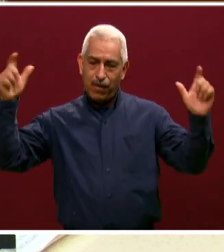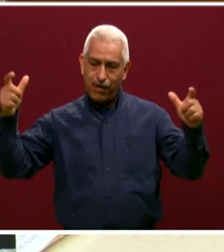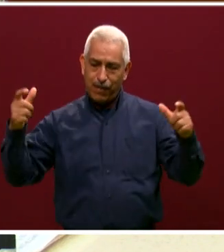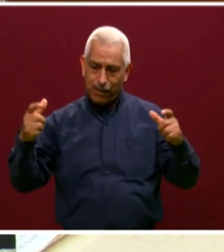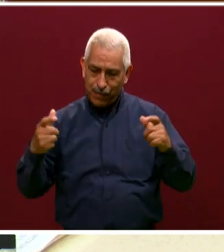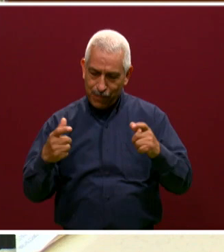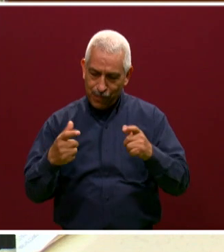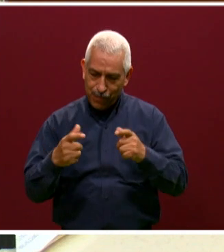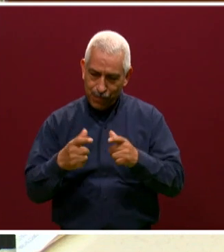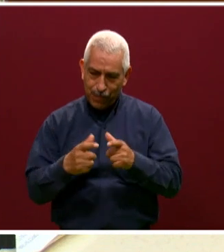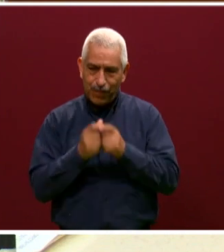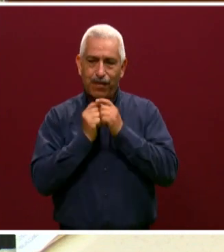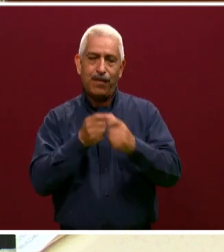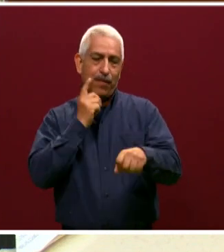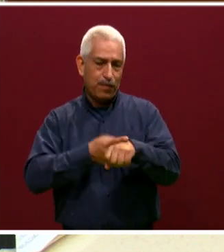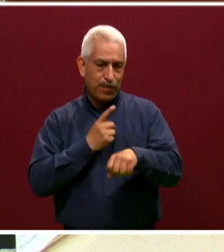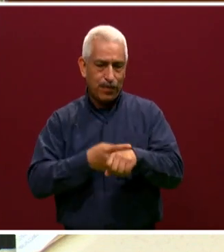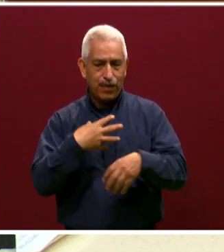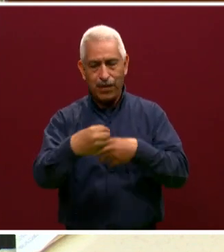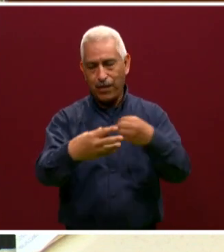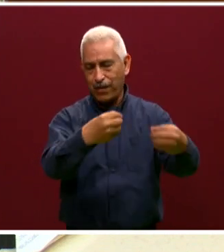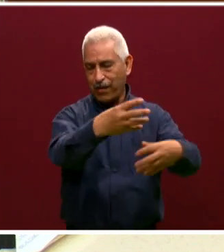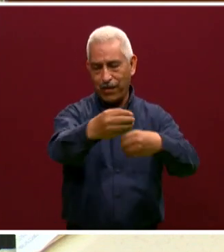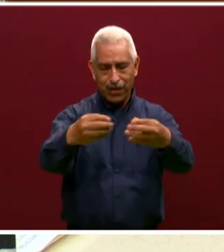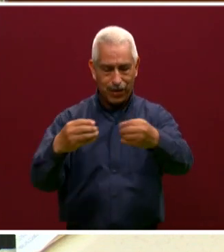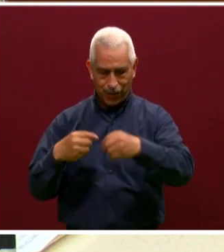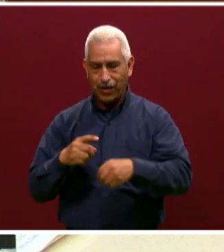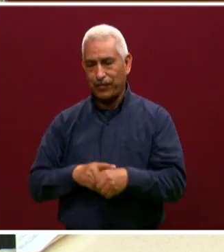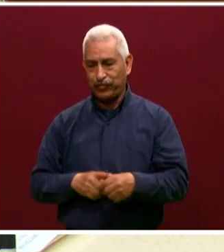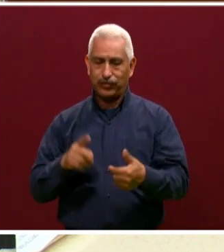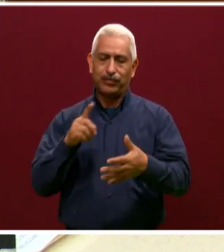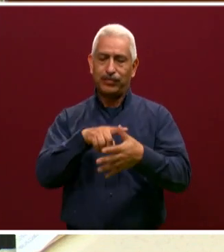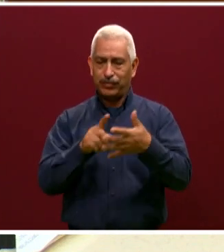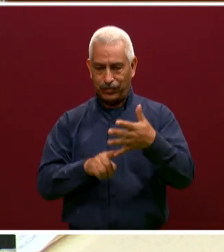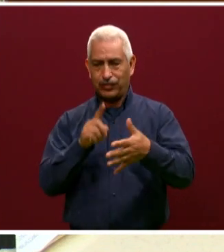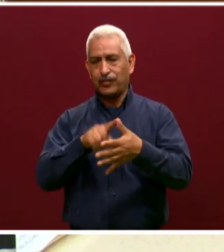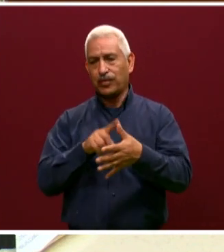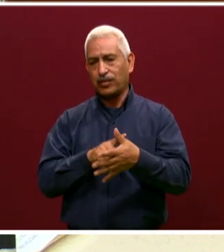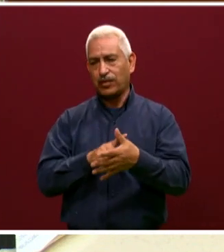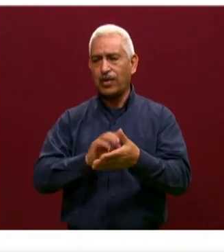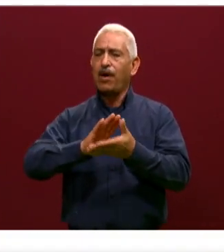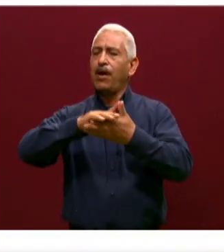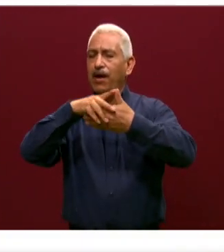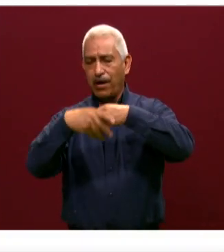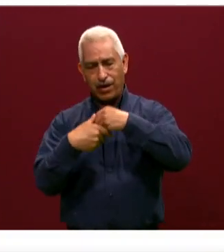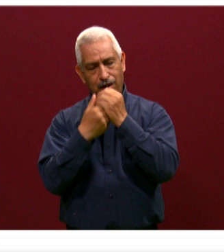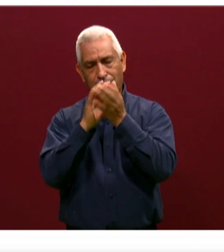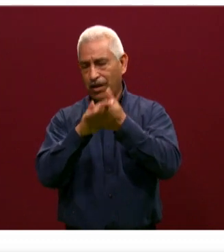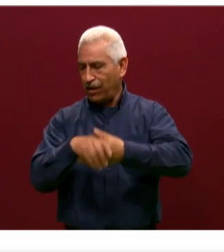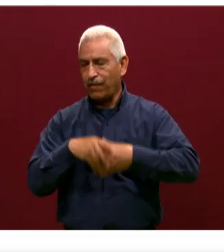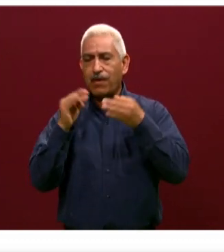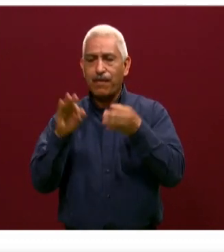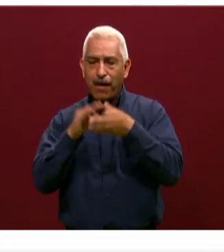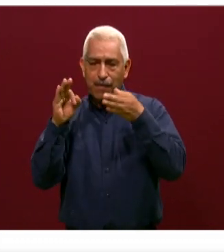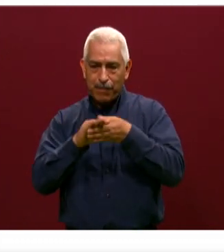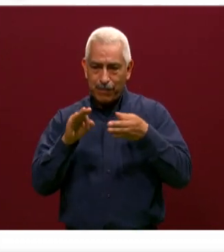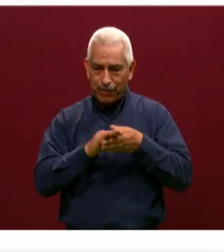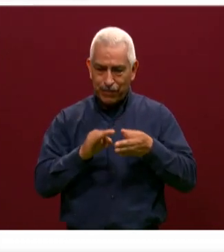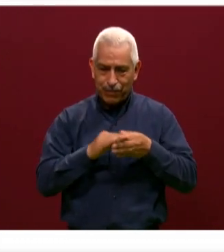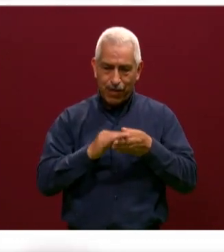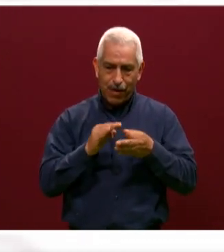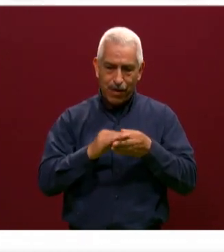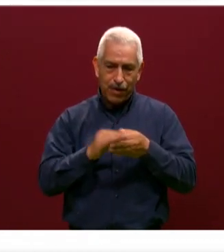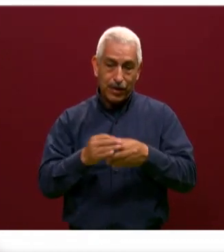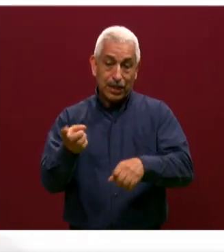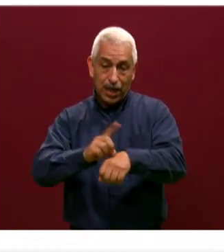hacemos todos, de verdad que podemos hacer la diferencia. Así que lavarnos las manos frecuentemente es una de las acciones que nos están pidiendo en estas